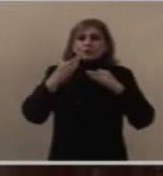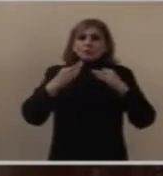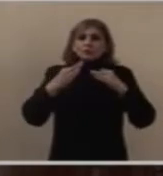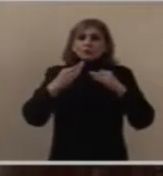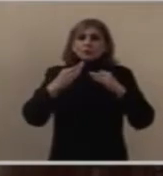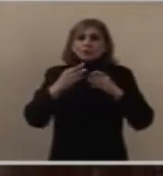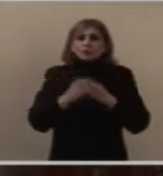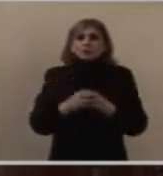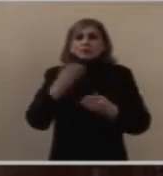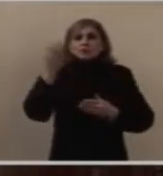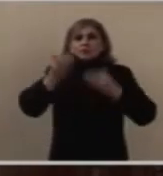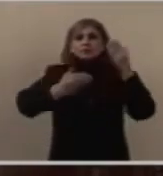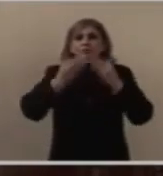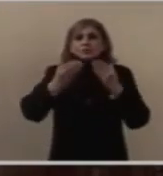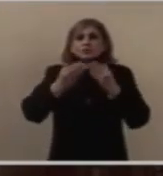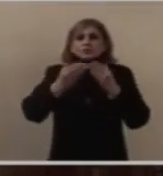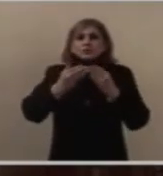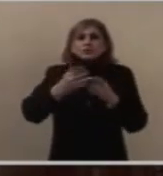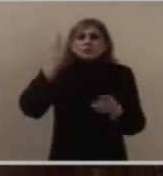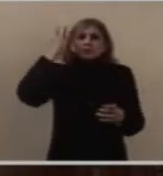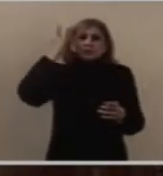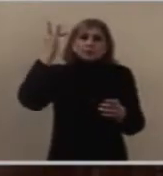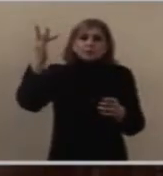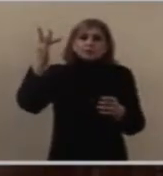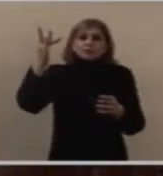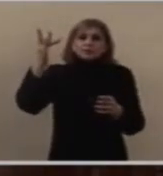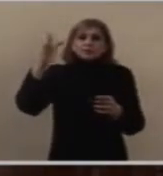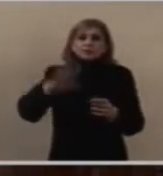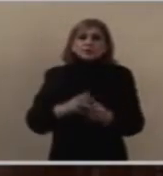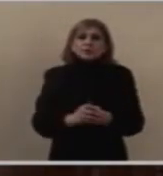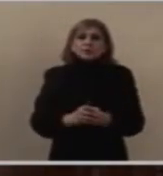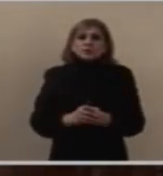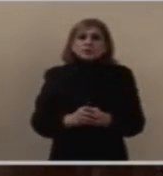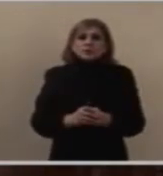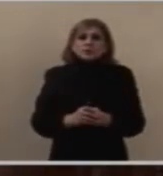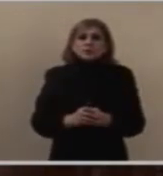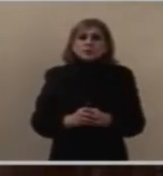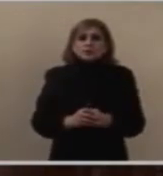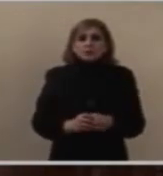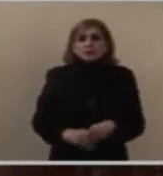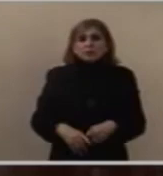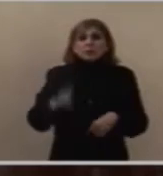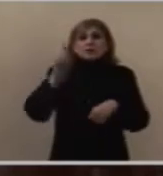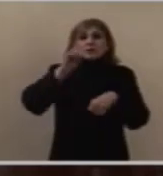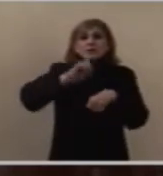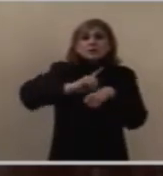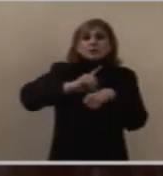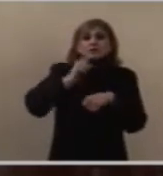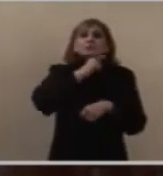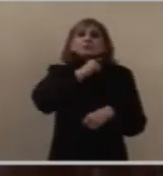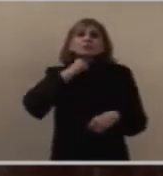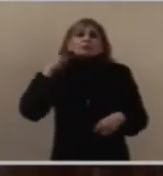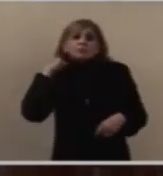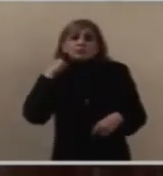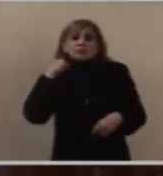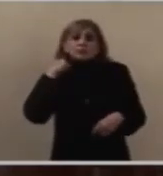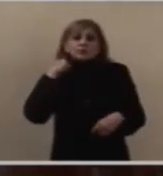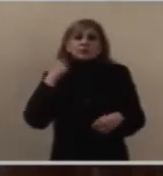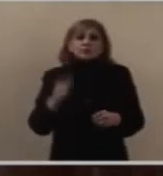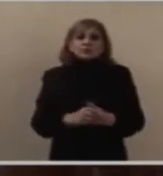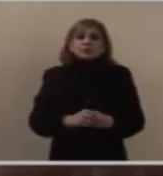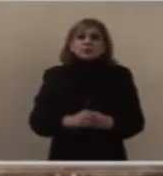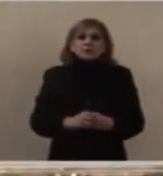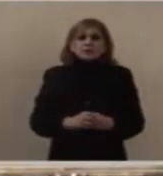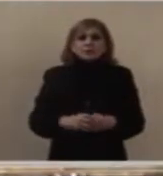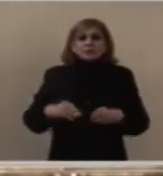y las órdenes sagradas. Dí a los seminaristas, los ministerios